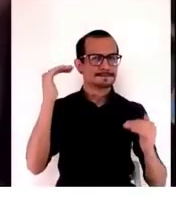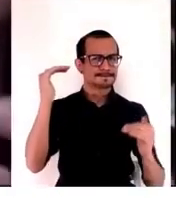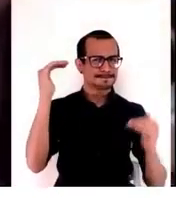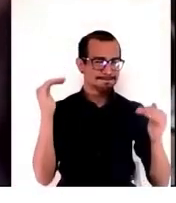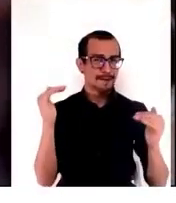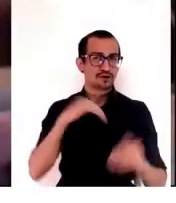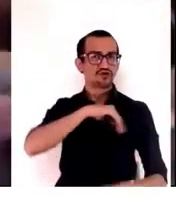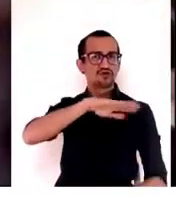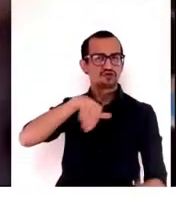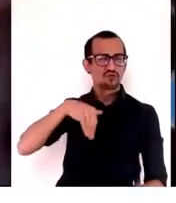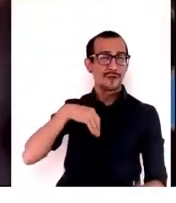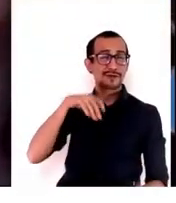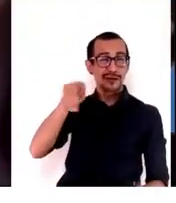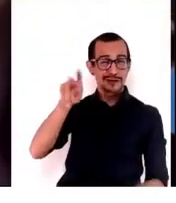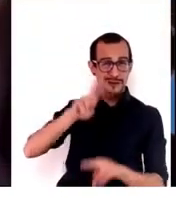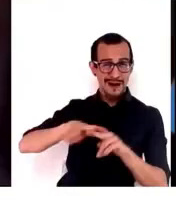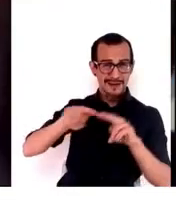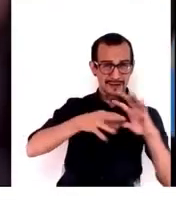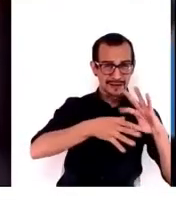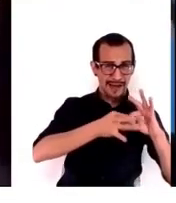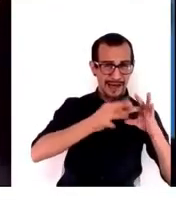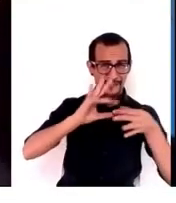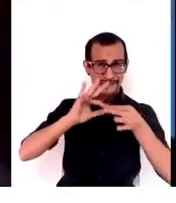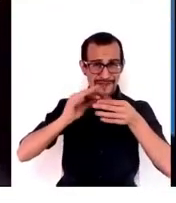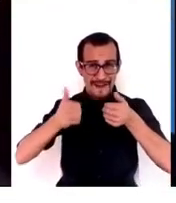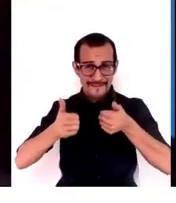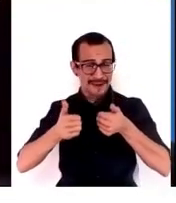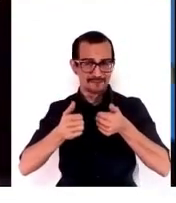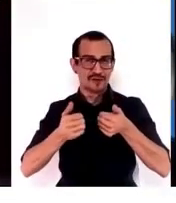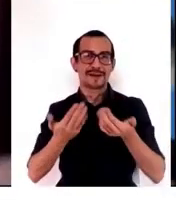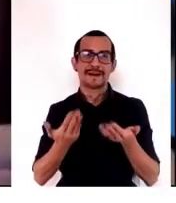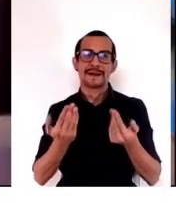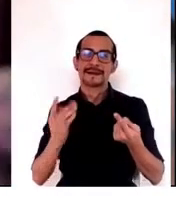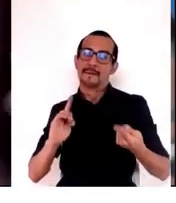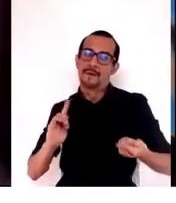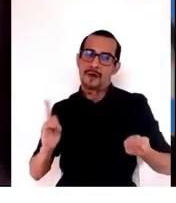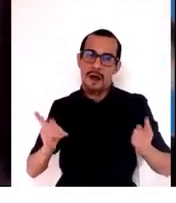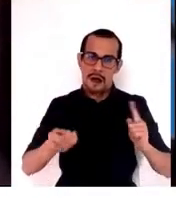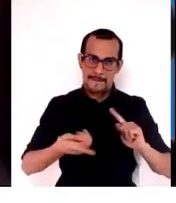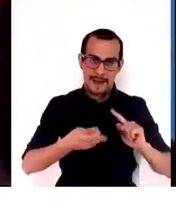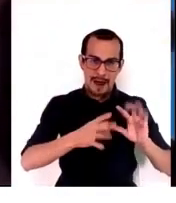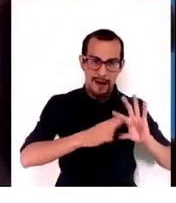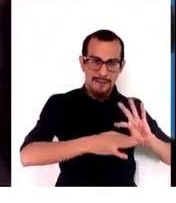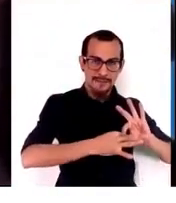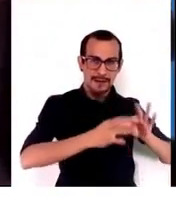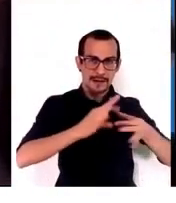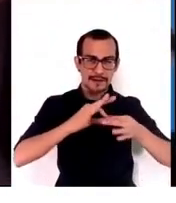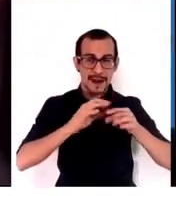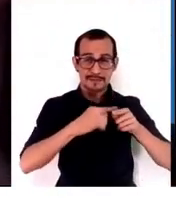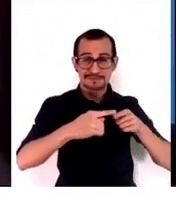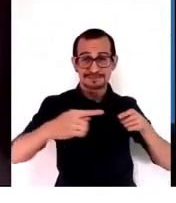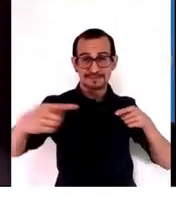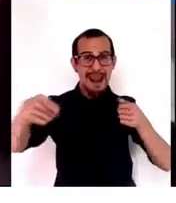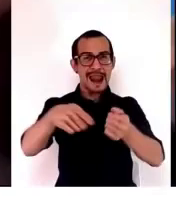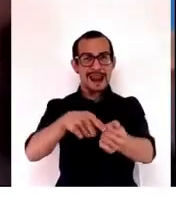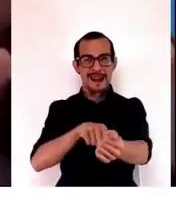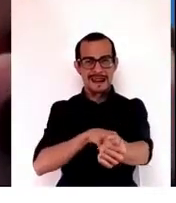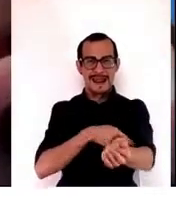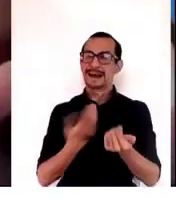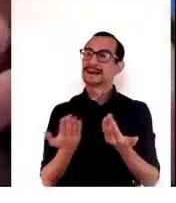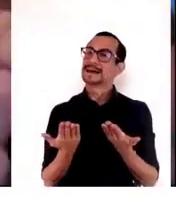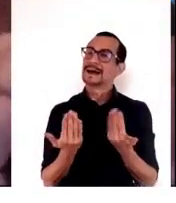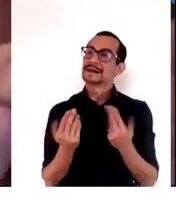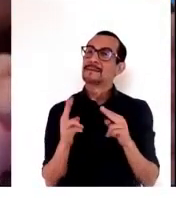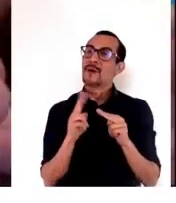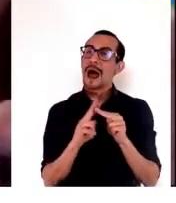está correcto en la cadena ahora y cambiarla. En la cadena es muy larga, necesitamos hacerlo mucho